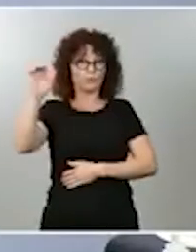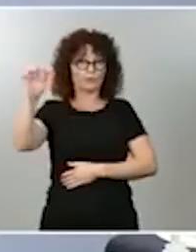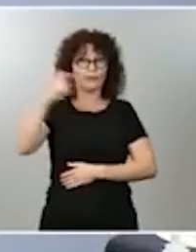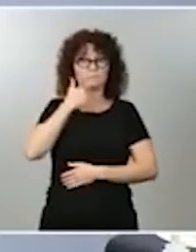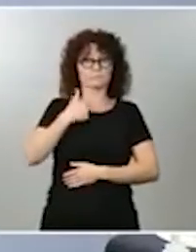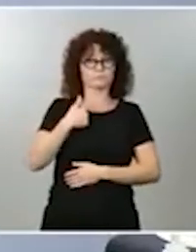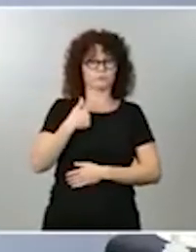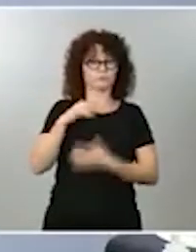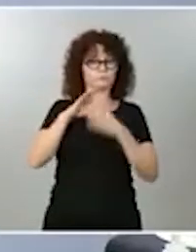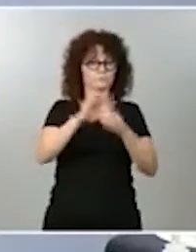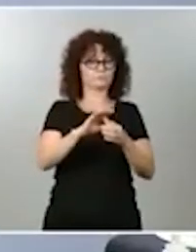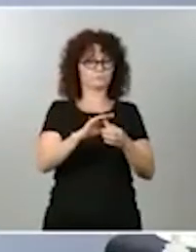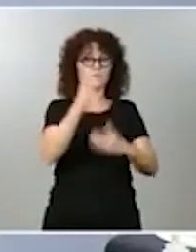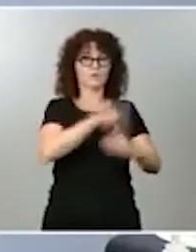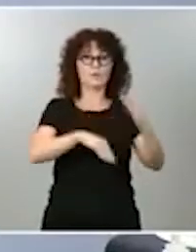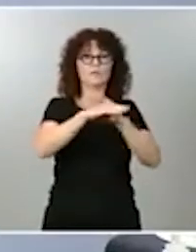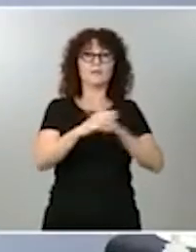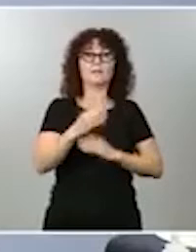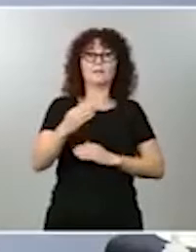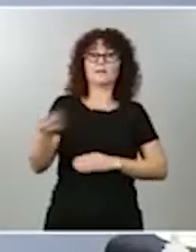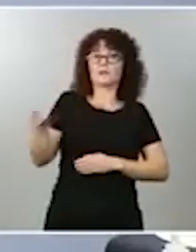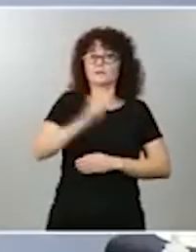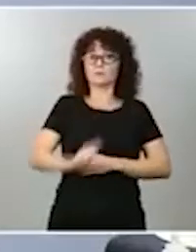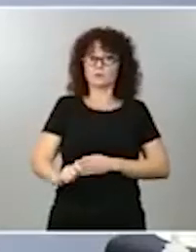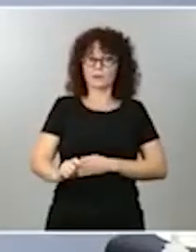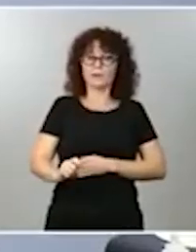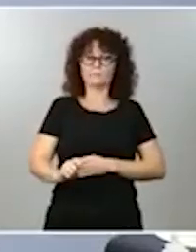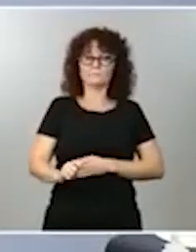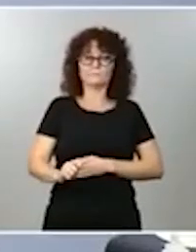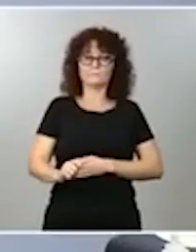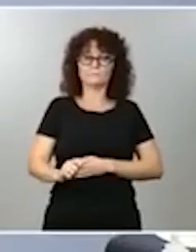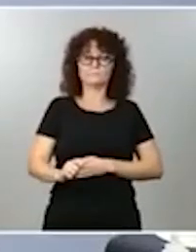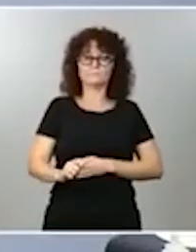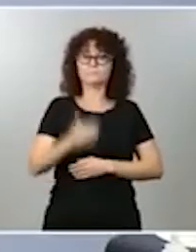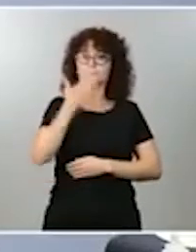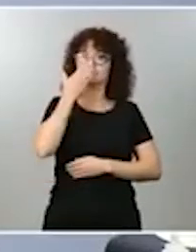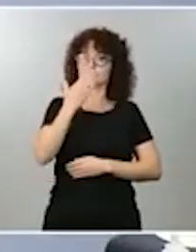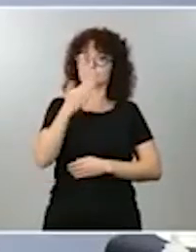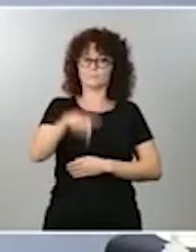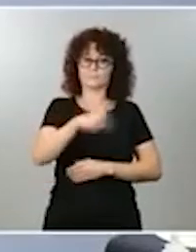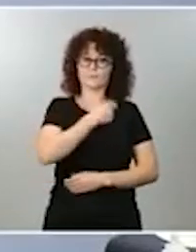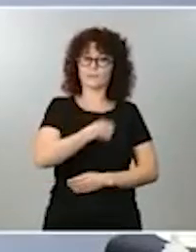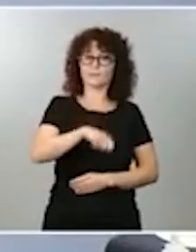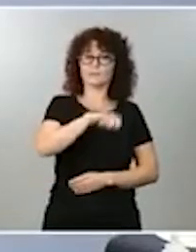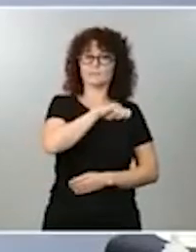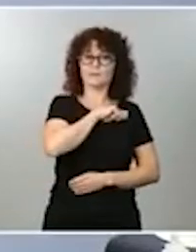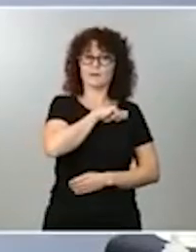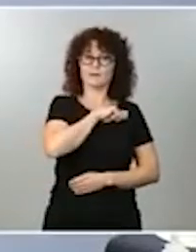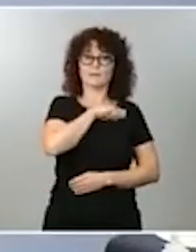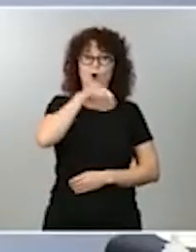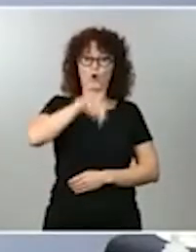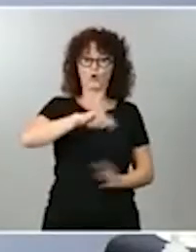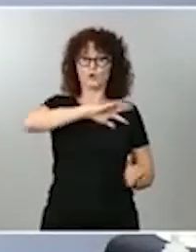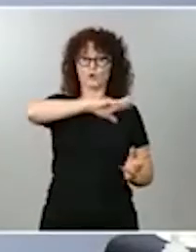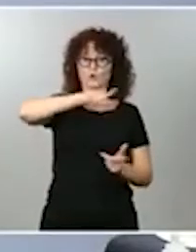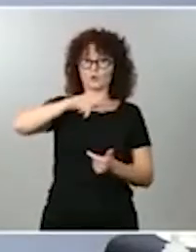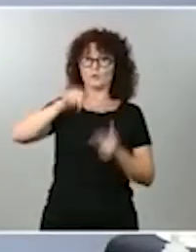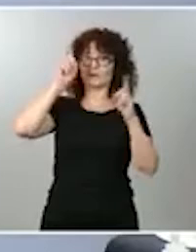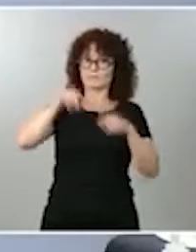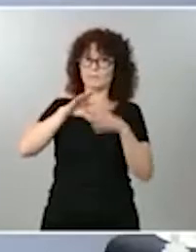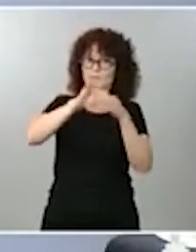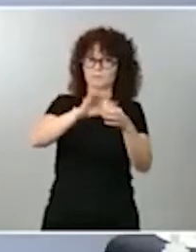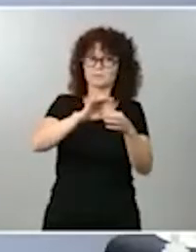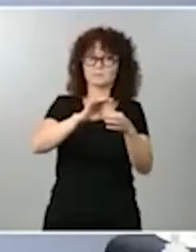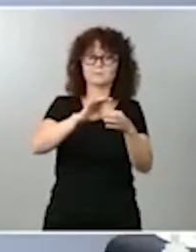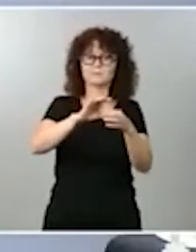retributiva. Lo cierto es que tenemos una situación en España, hoy salían nuevas noticias al respecto, en la que la